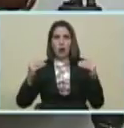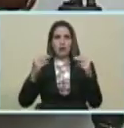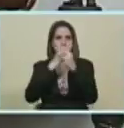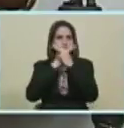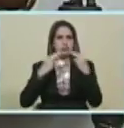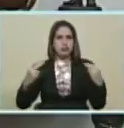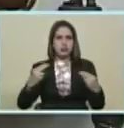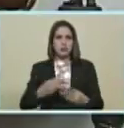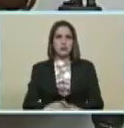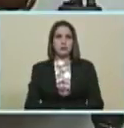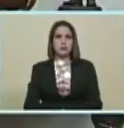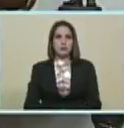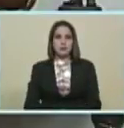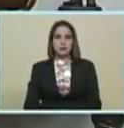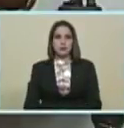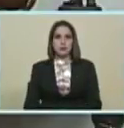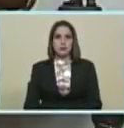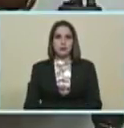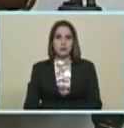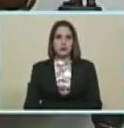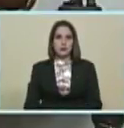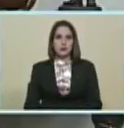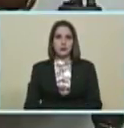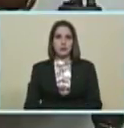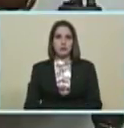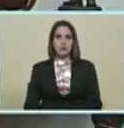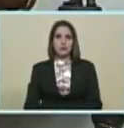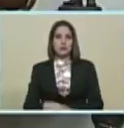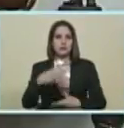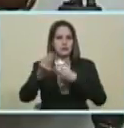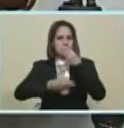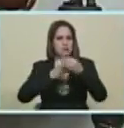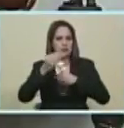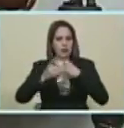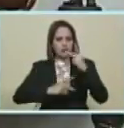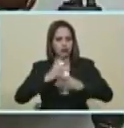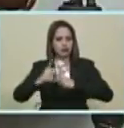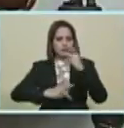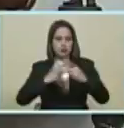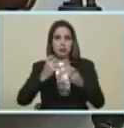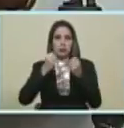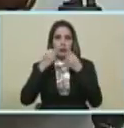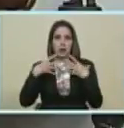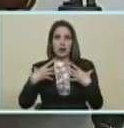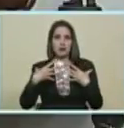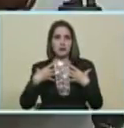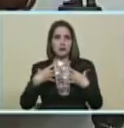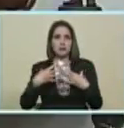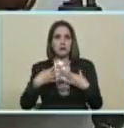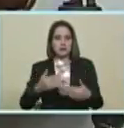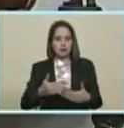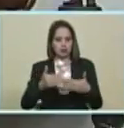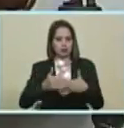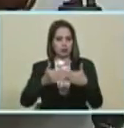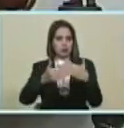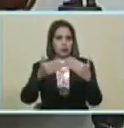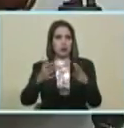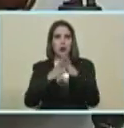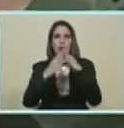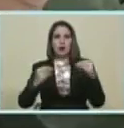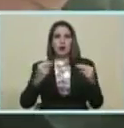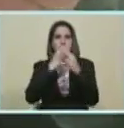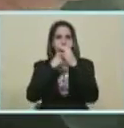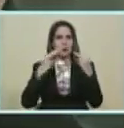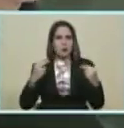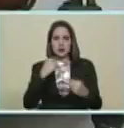...todo mi compromiso... ...para que las cosas sigan saliendo bien... ...y para que avancen... ...todo mi compromiso...